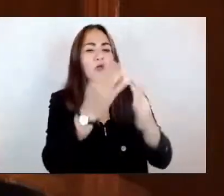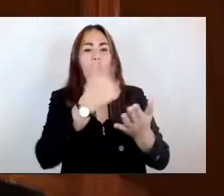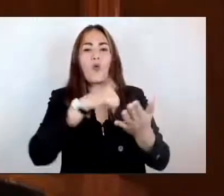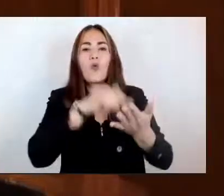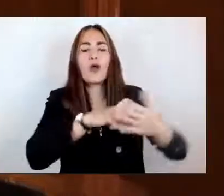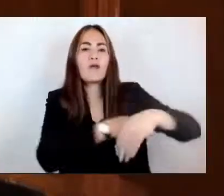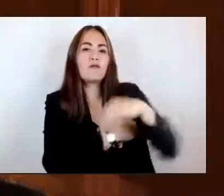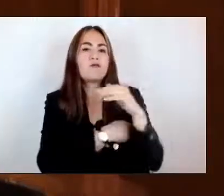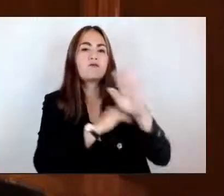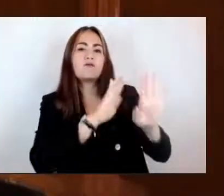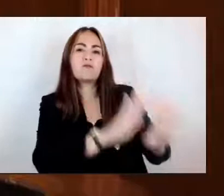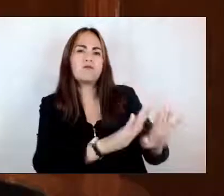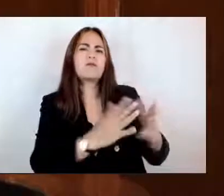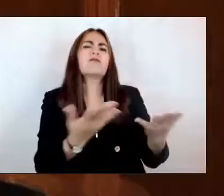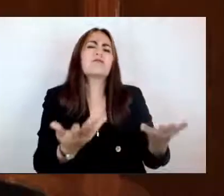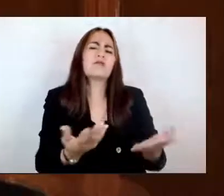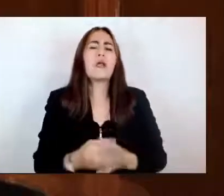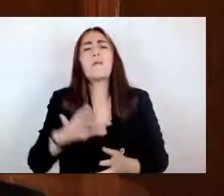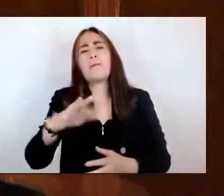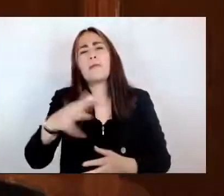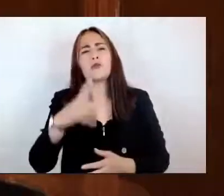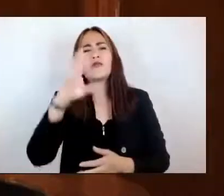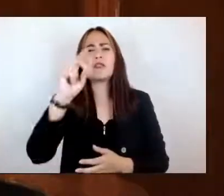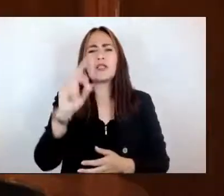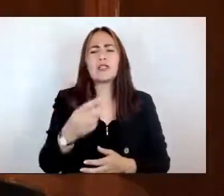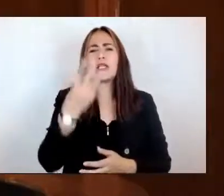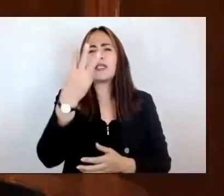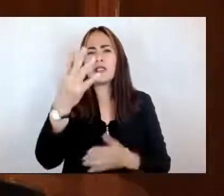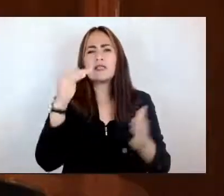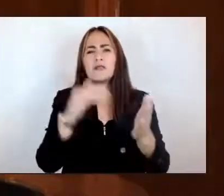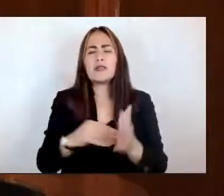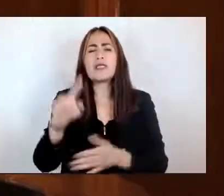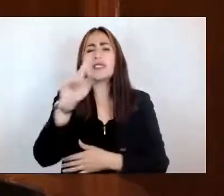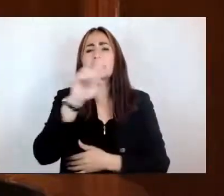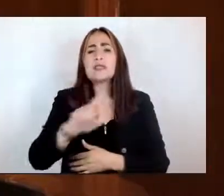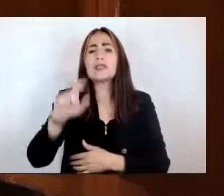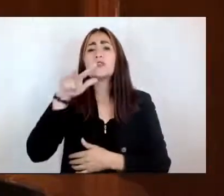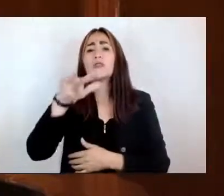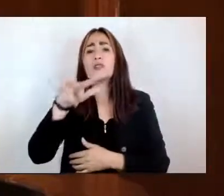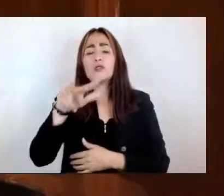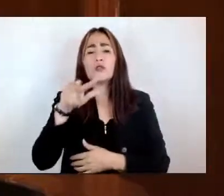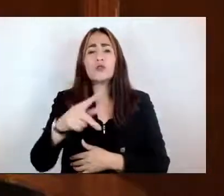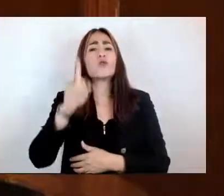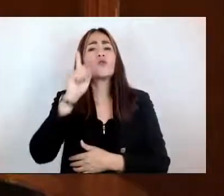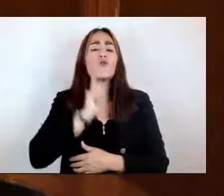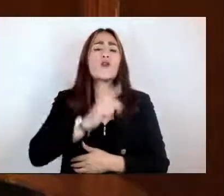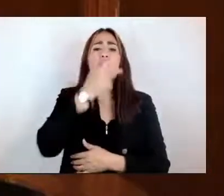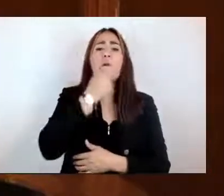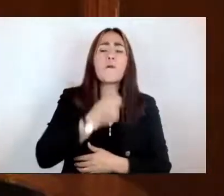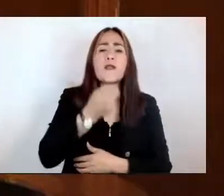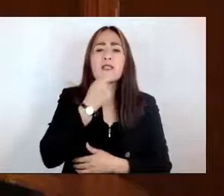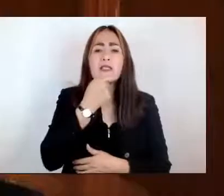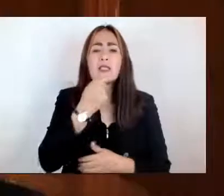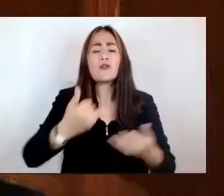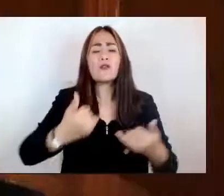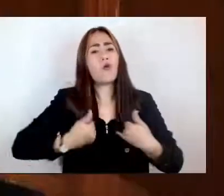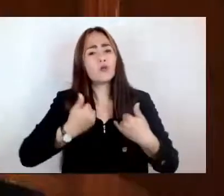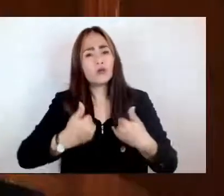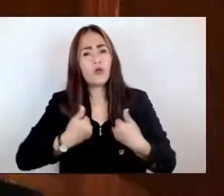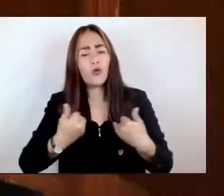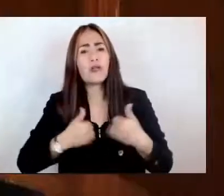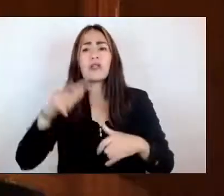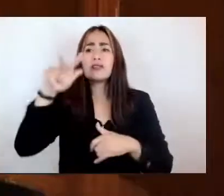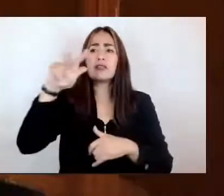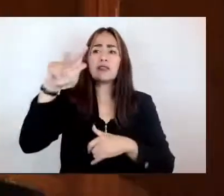estimó que alrededor de 33 mil 118 niñas, niños y adolescentes menores de